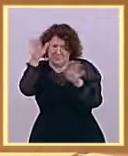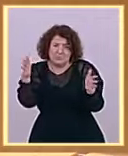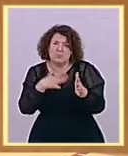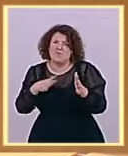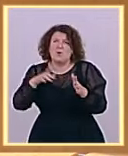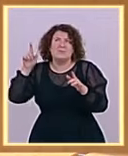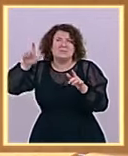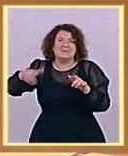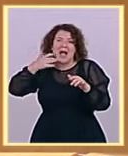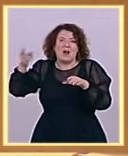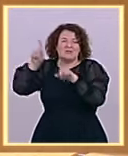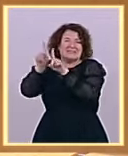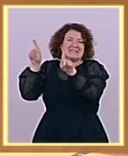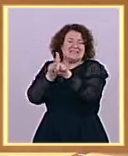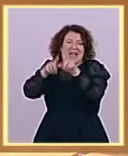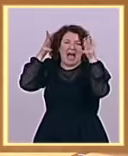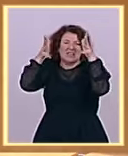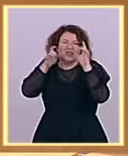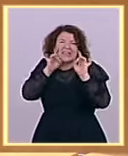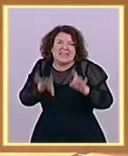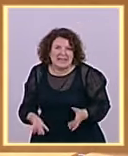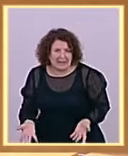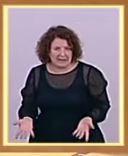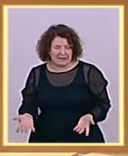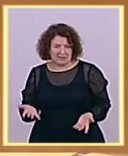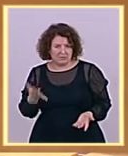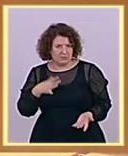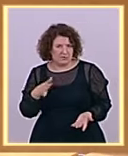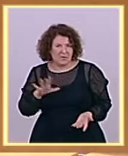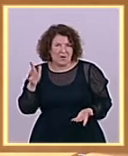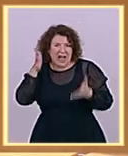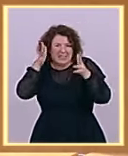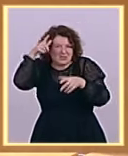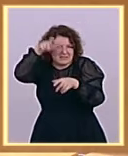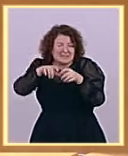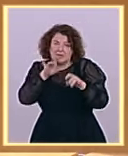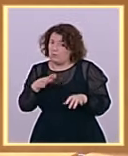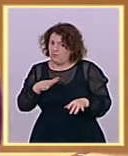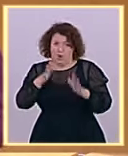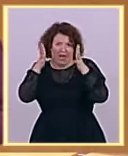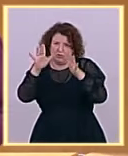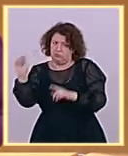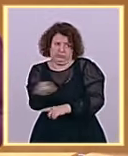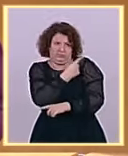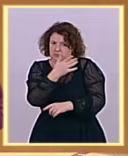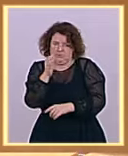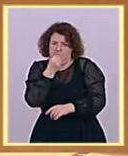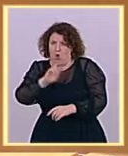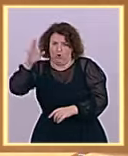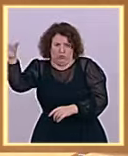¿Quién le asesora, señor Feijó? Cambie de asesor económico. Porque a usted no le asesora, desde luego,